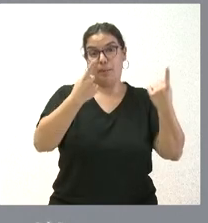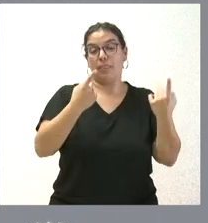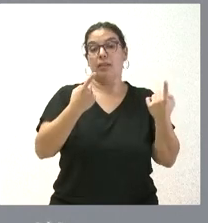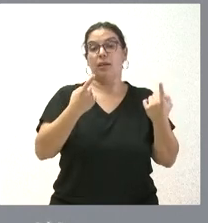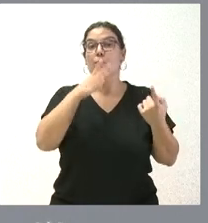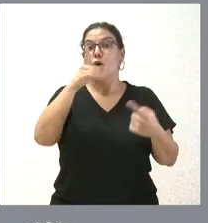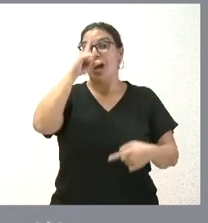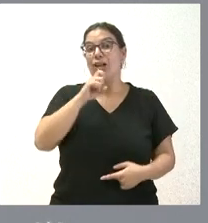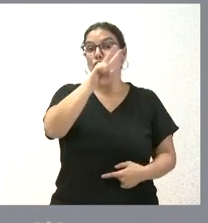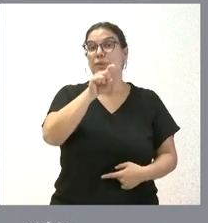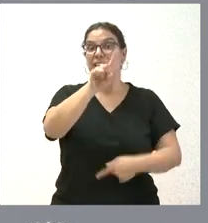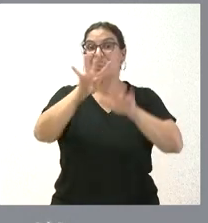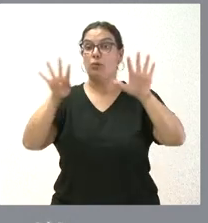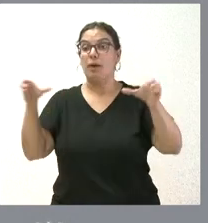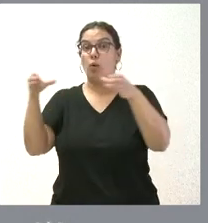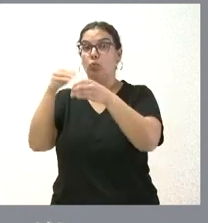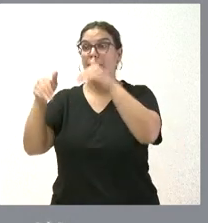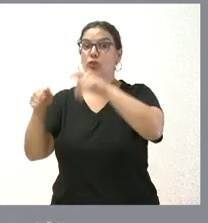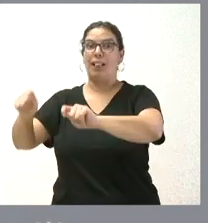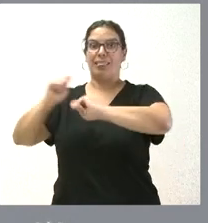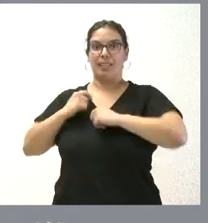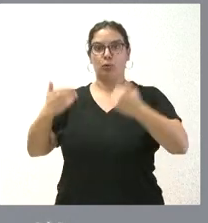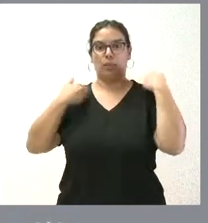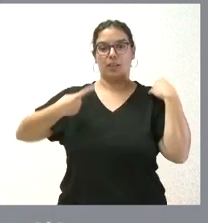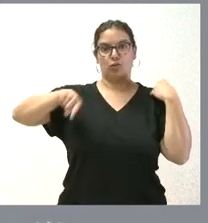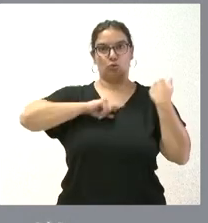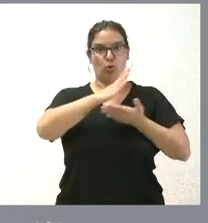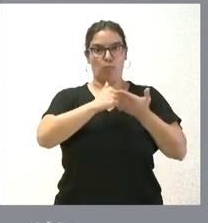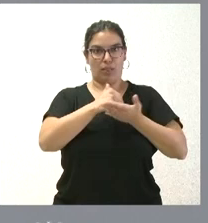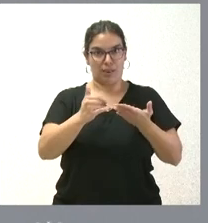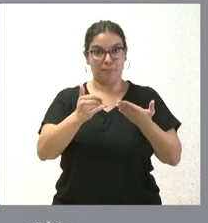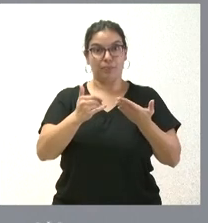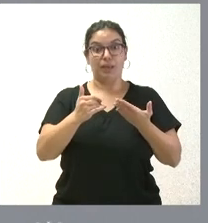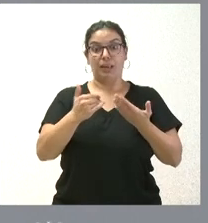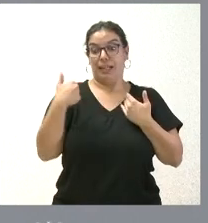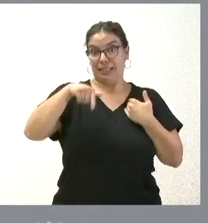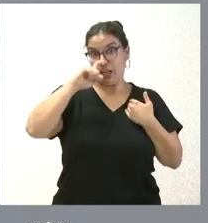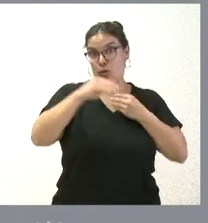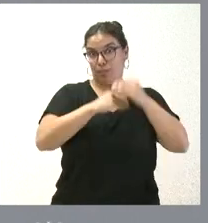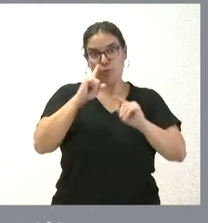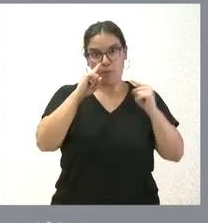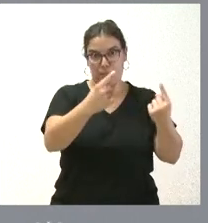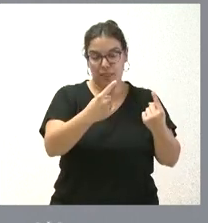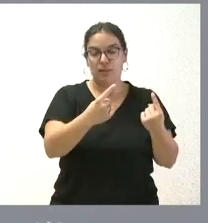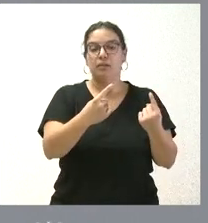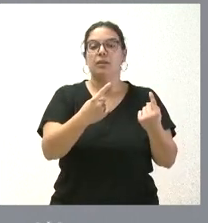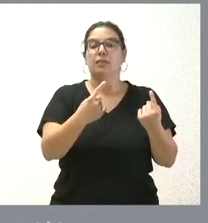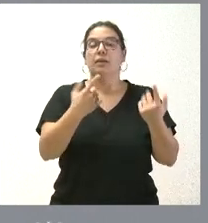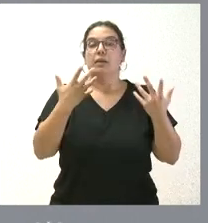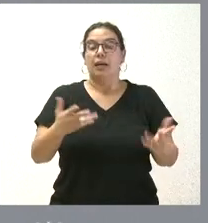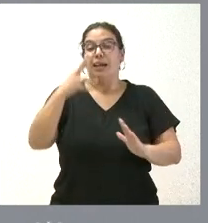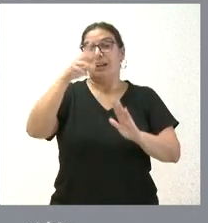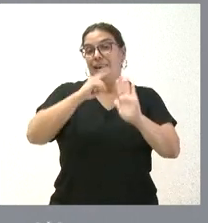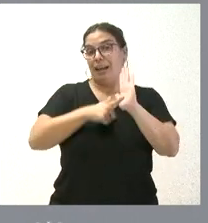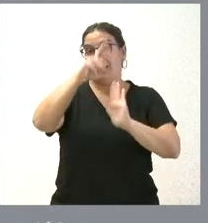de enero del 2019 la Junta Electoral que lo hicieron las comunidades autónomas, tal y como establece la Ley de Régimen Electoral General, en las